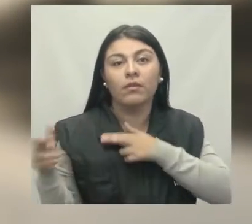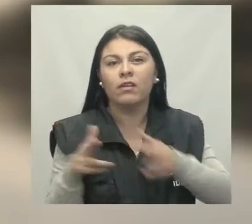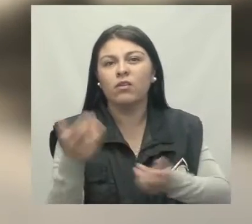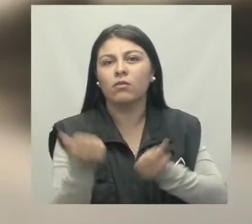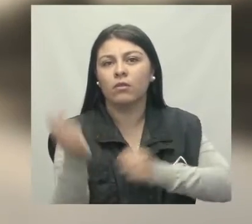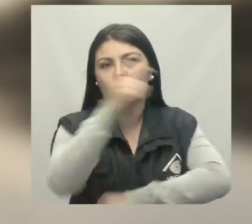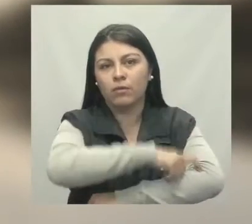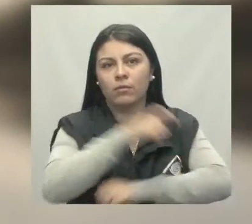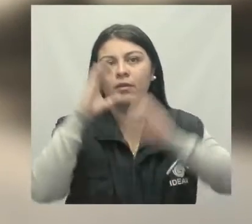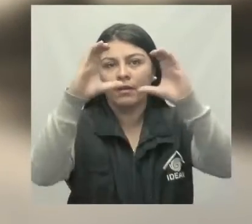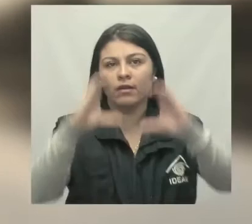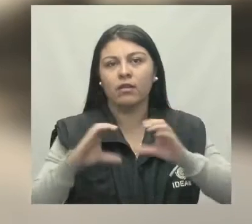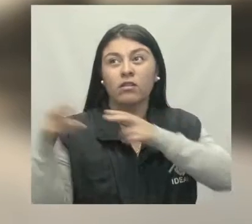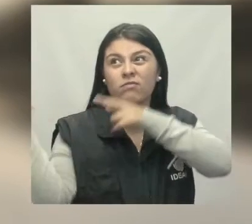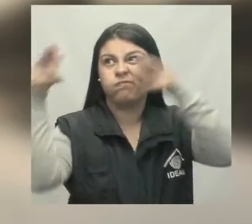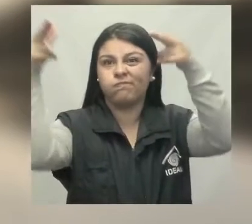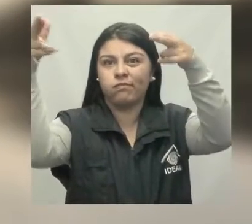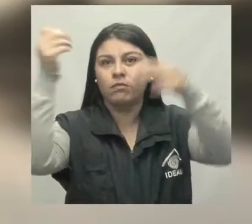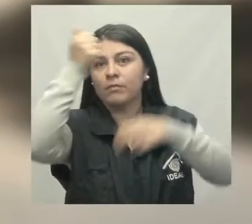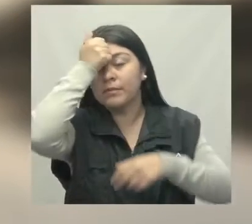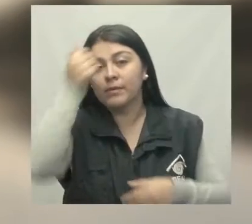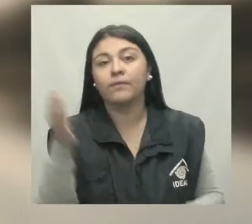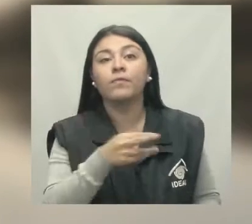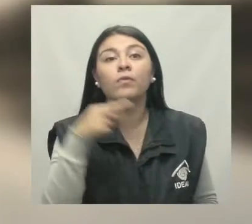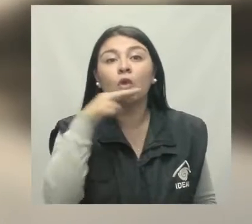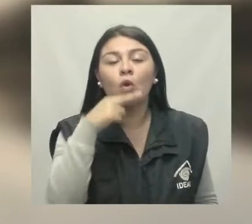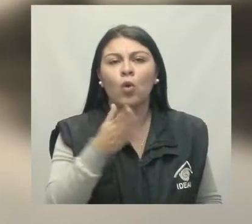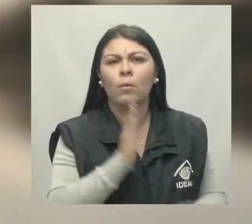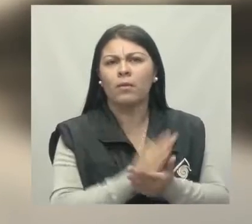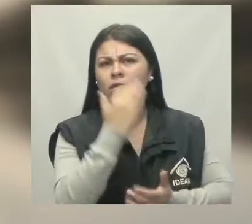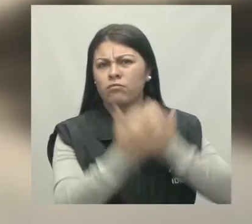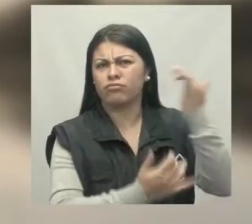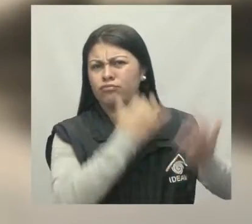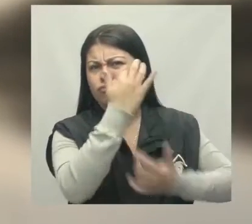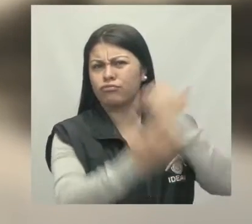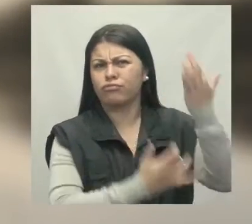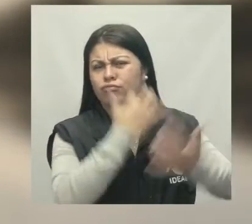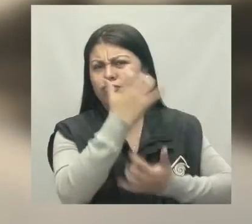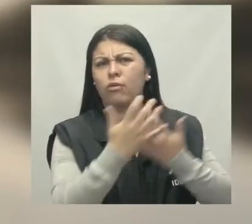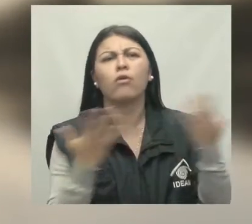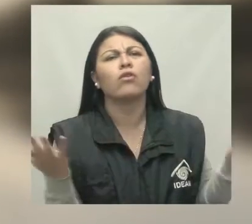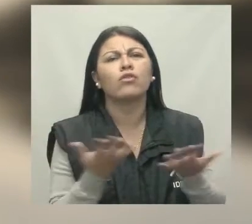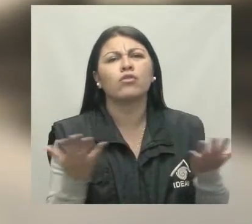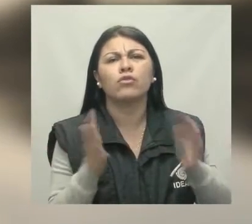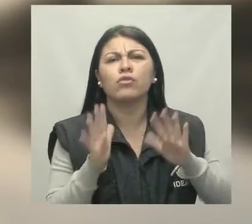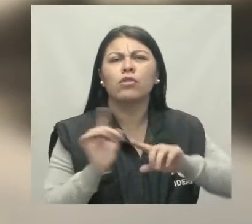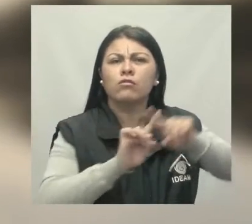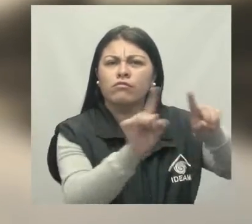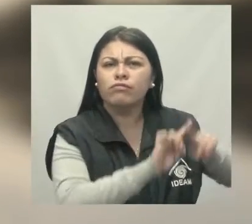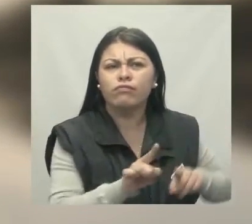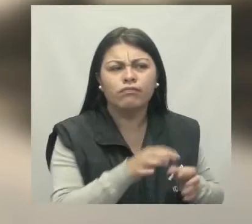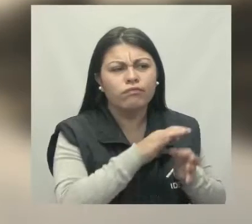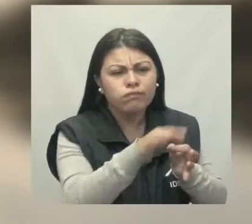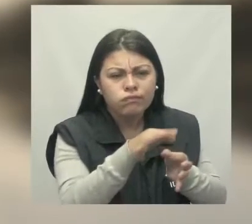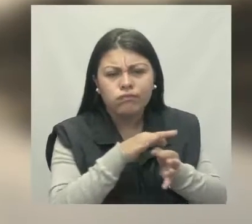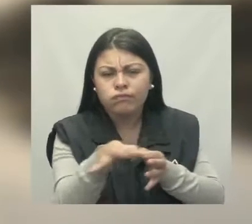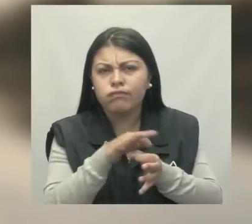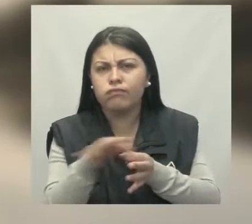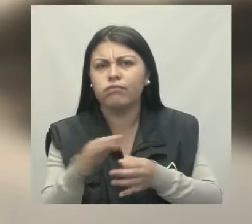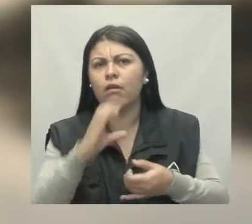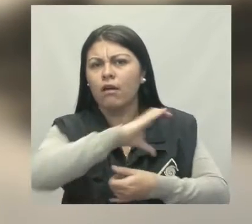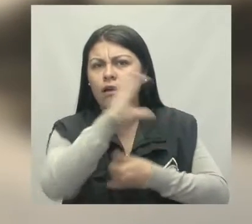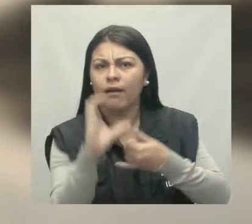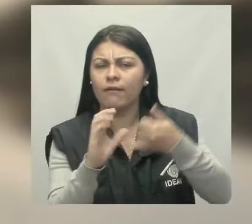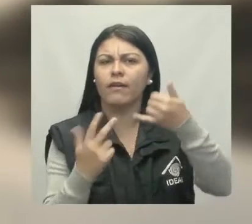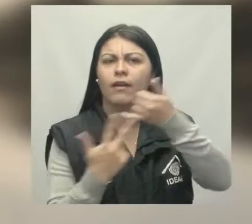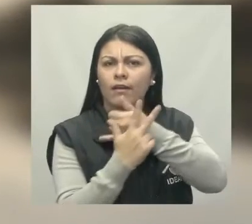y Caquetá en su cuenca alta. Alerta roja por alta amenaza de incendios forestales localizados en varios municipios de las regiones del Caribe, la